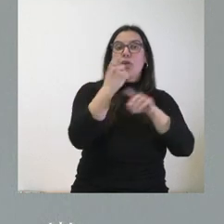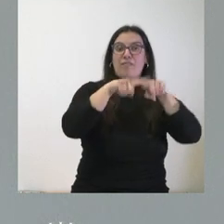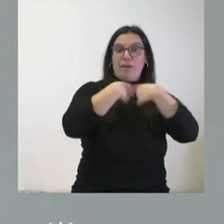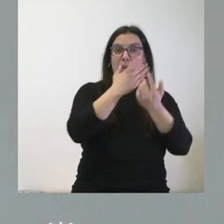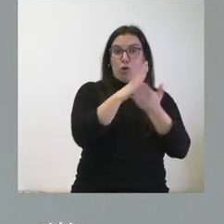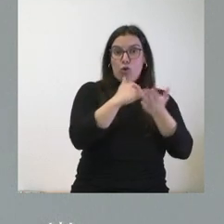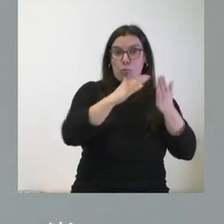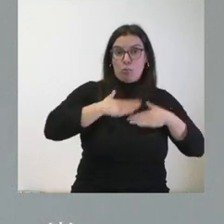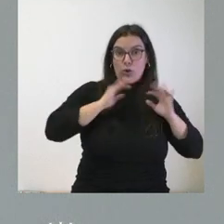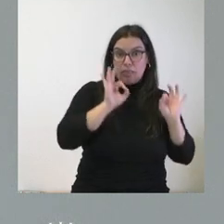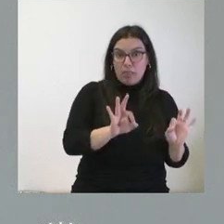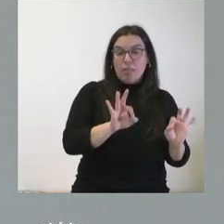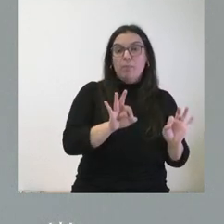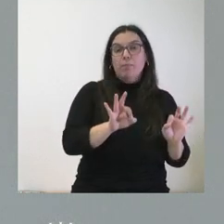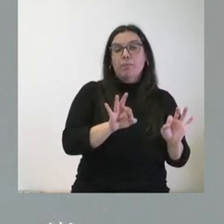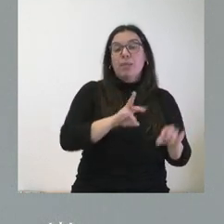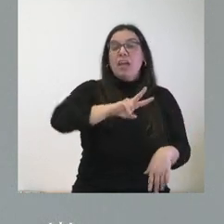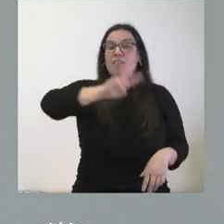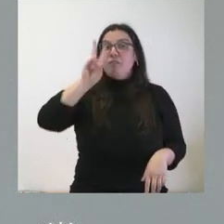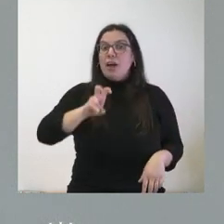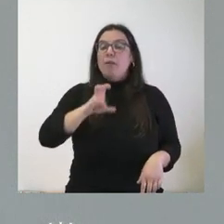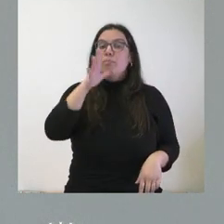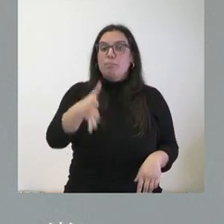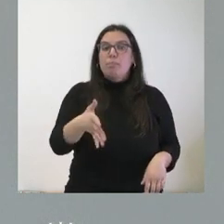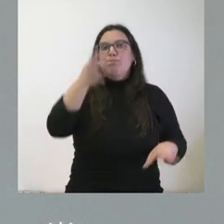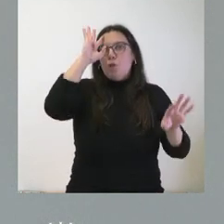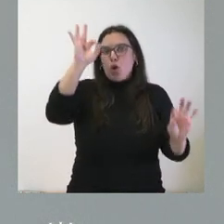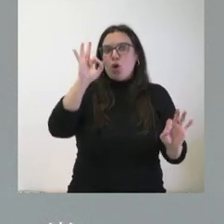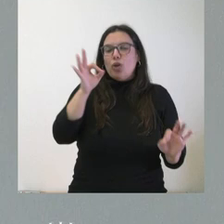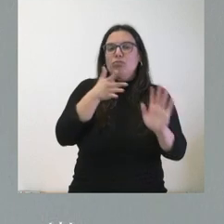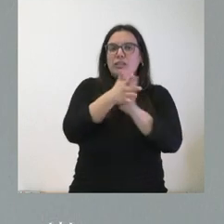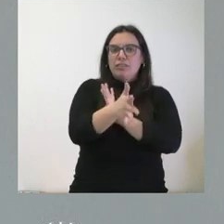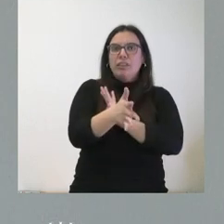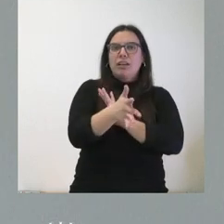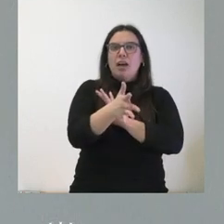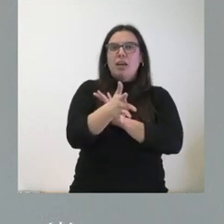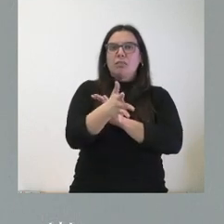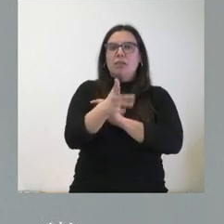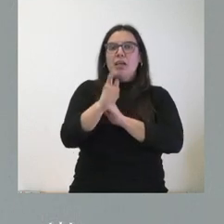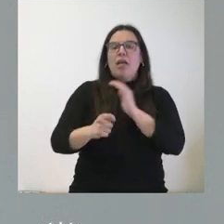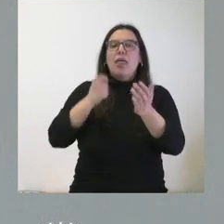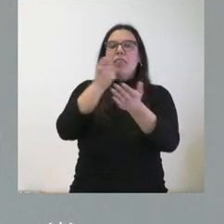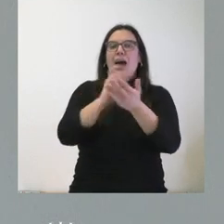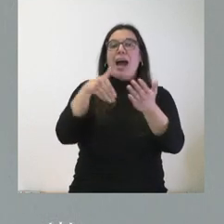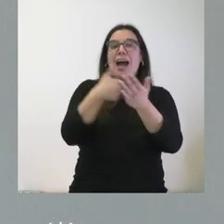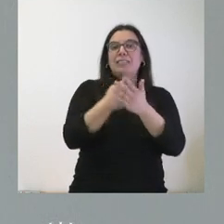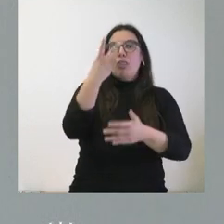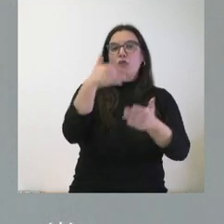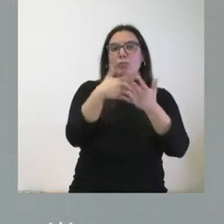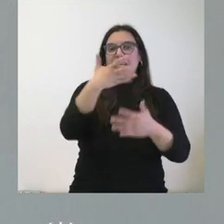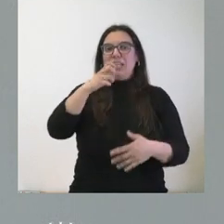nuestra comunidad autónoma. Útiles porque lógicamente se trata de otorgar hasta 2.500 euros,